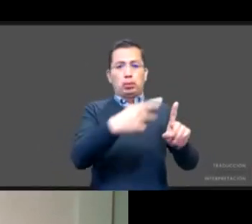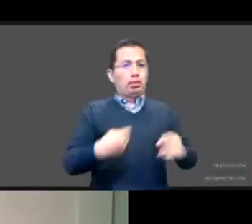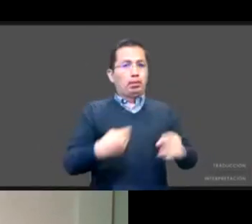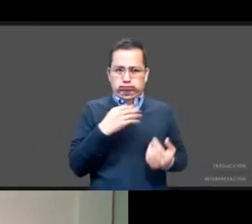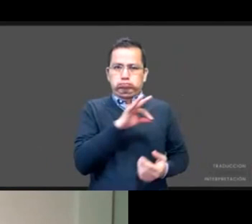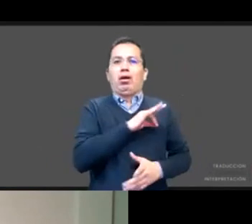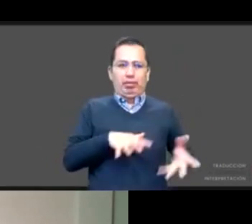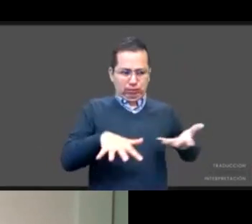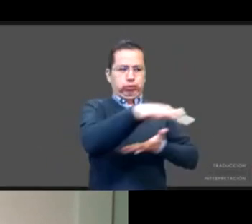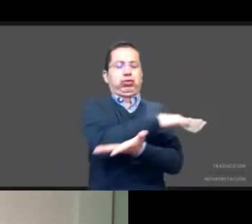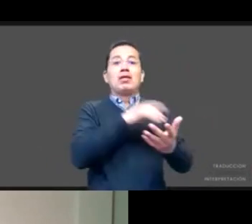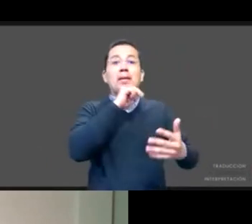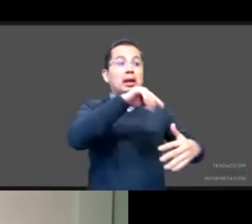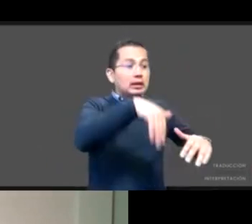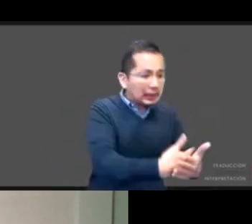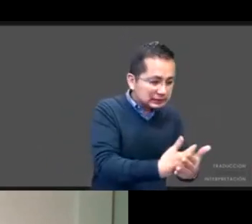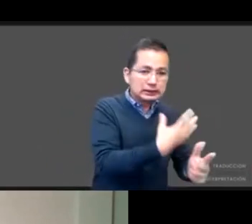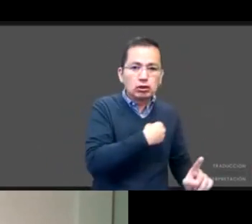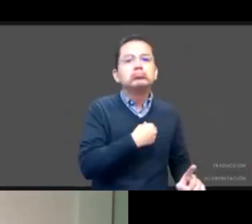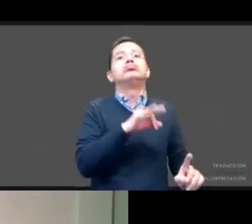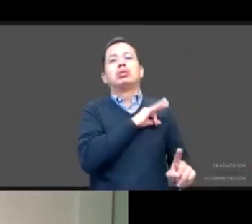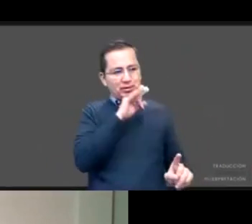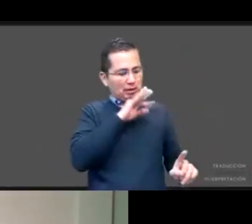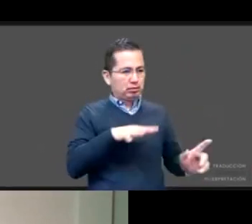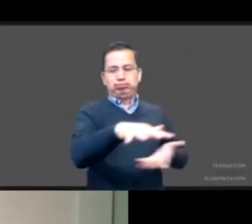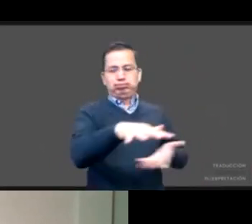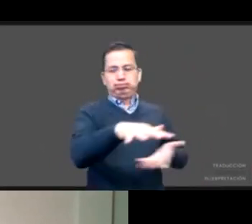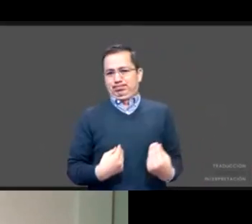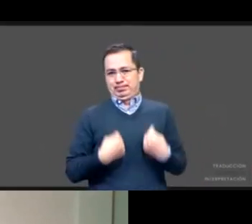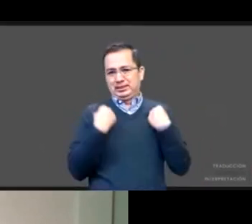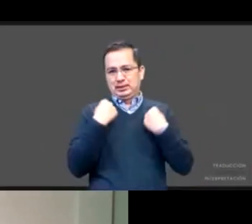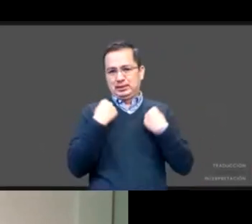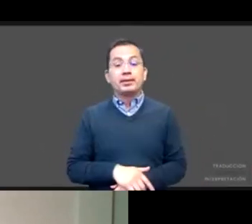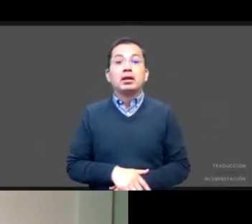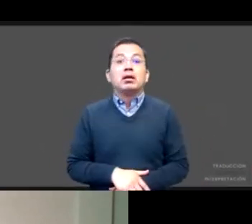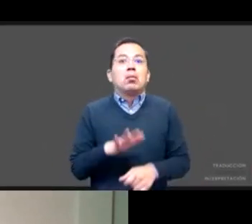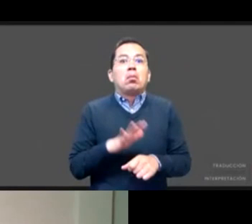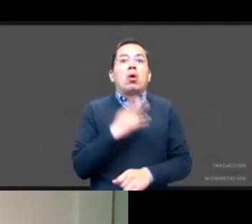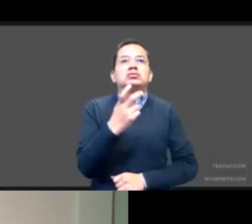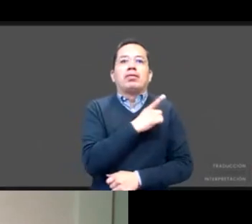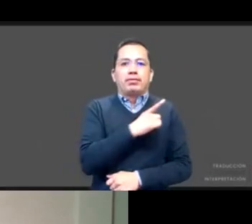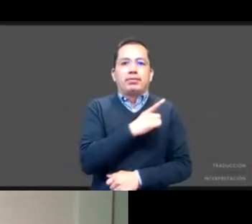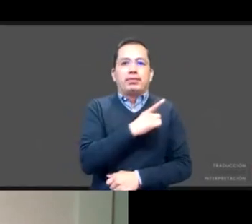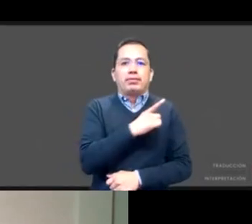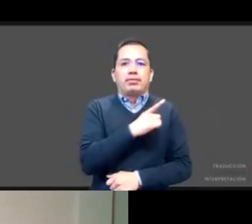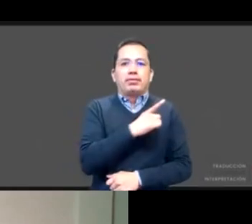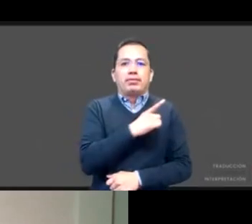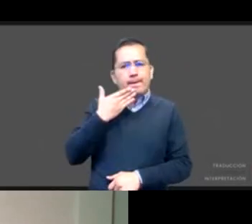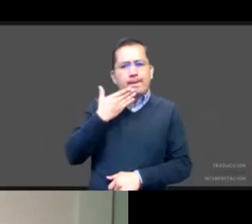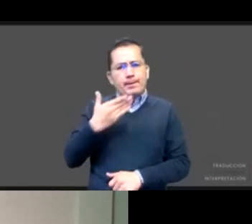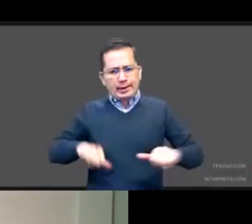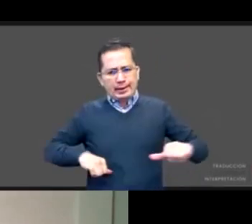concebidos. Y en este sentido es muy importante considerar que debe haber una respuesta de política social que ayude a